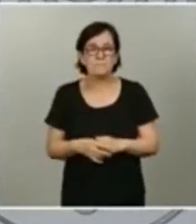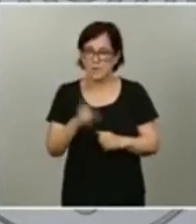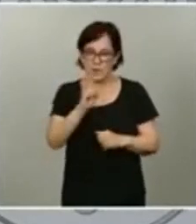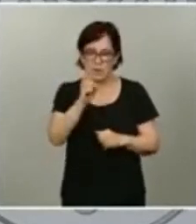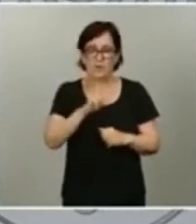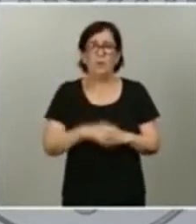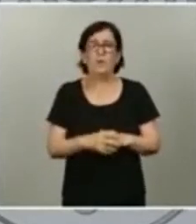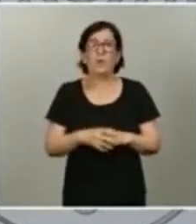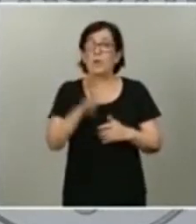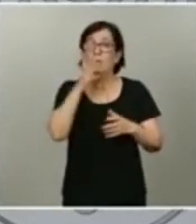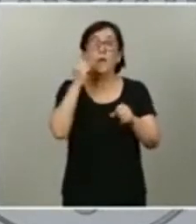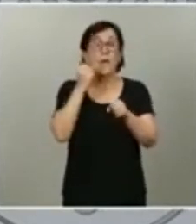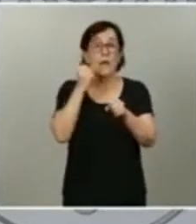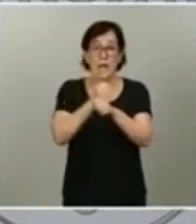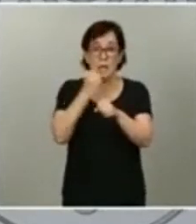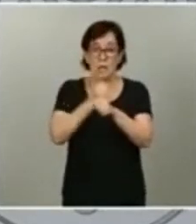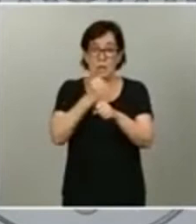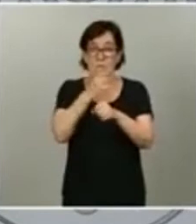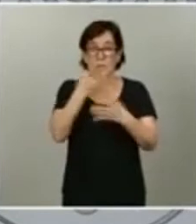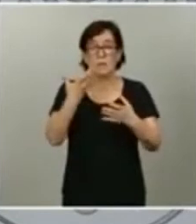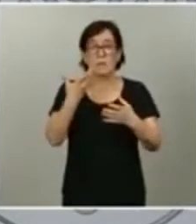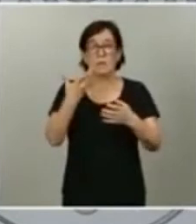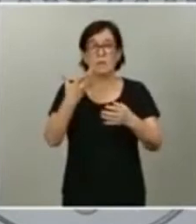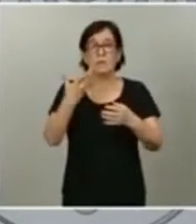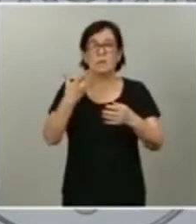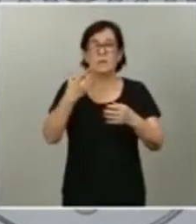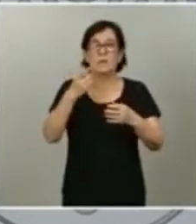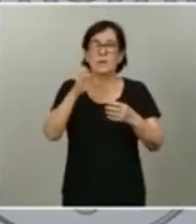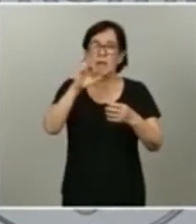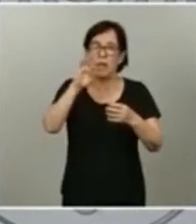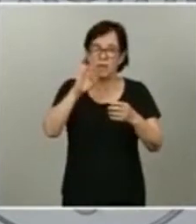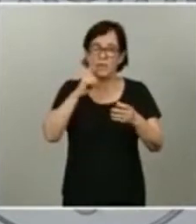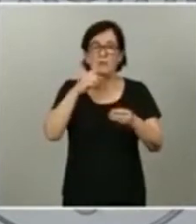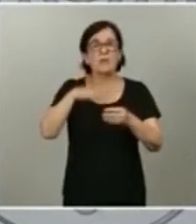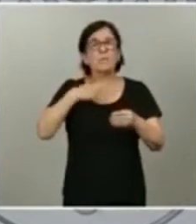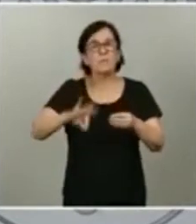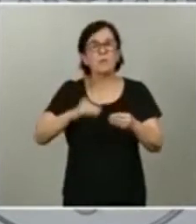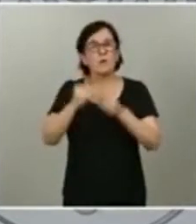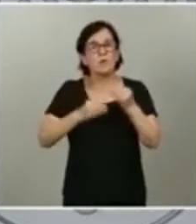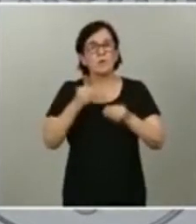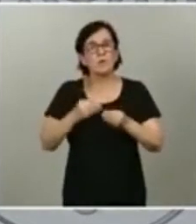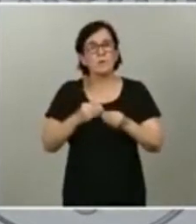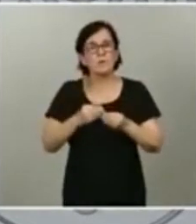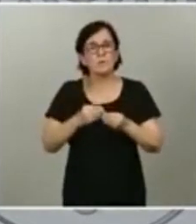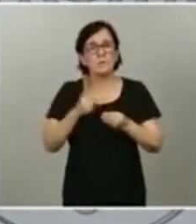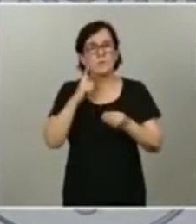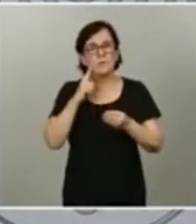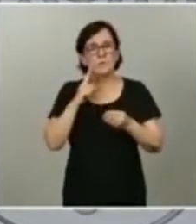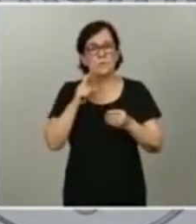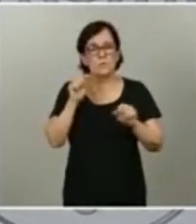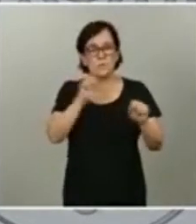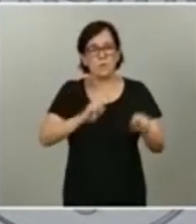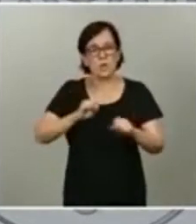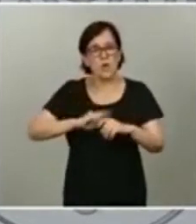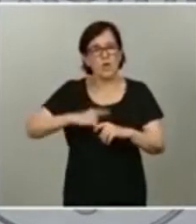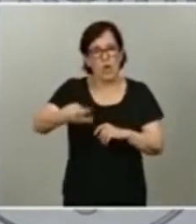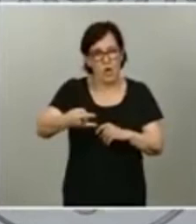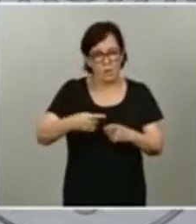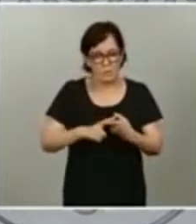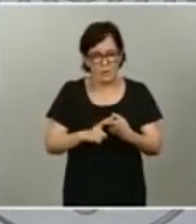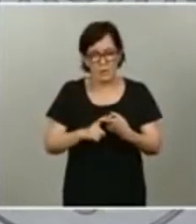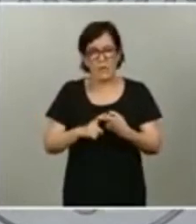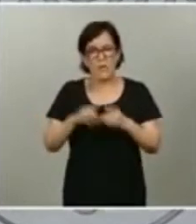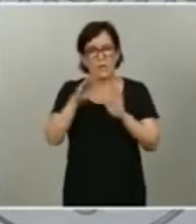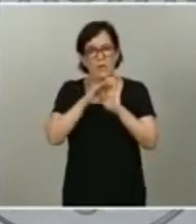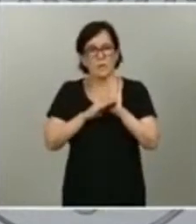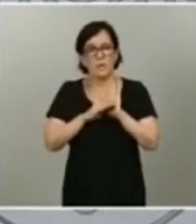los trabajadores afectados por un ERTE tendrán la capacidad de gozar de una protección reforzada en la medida en que